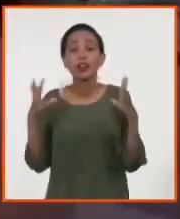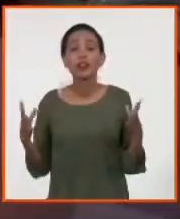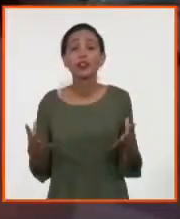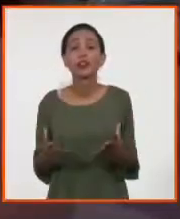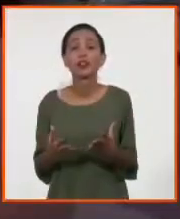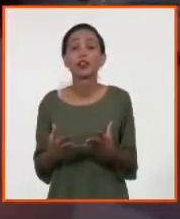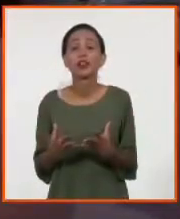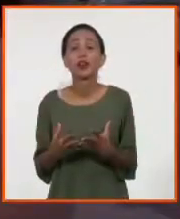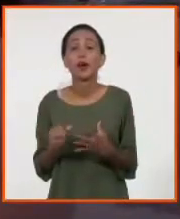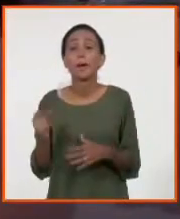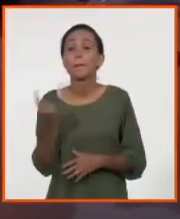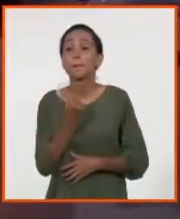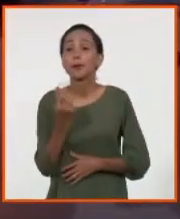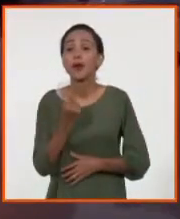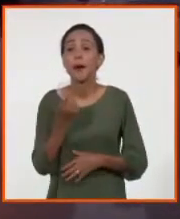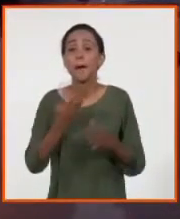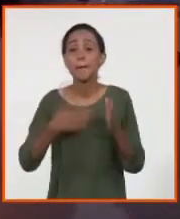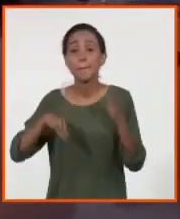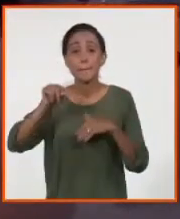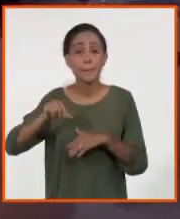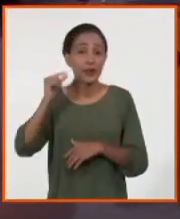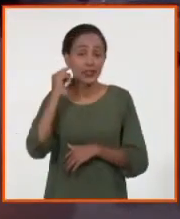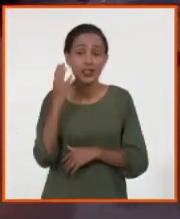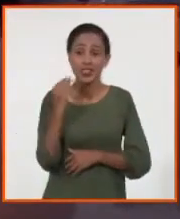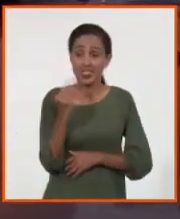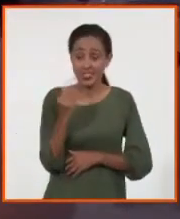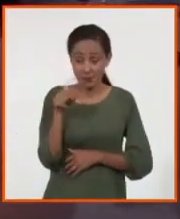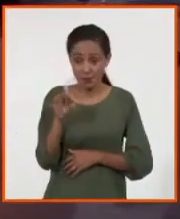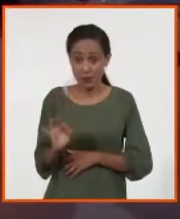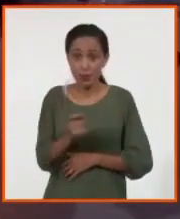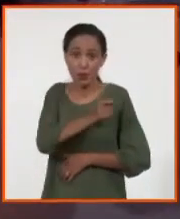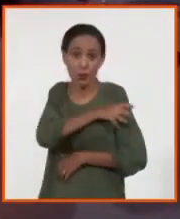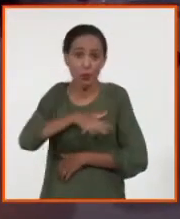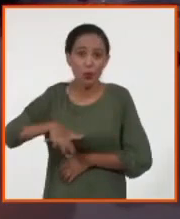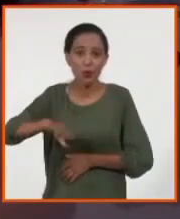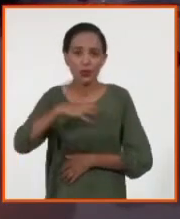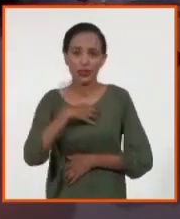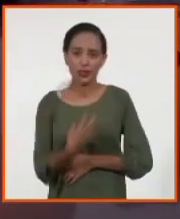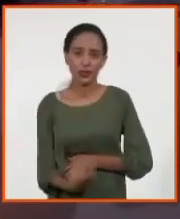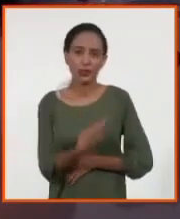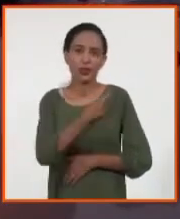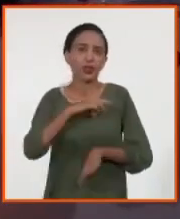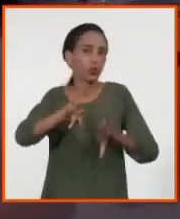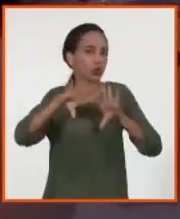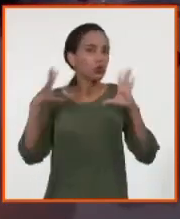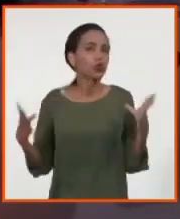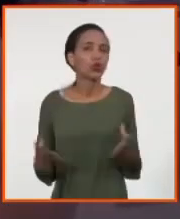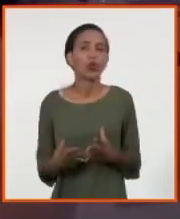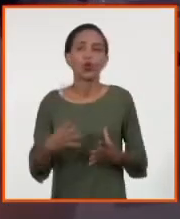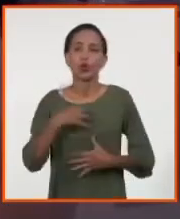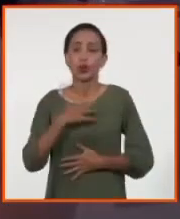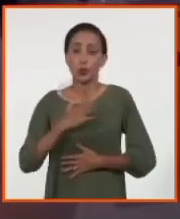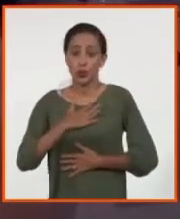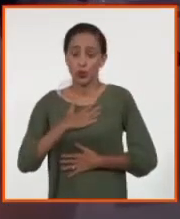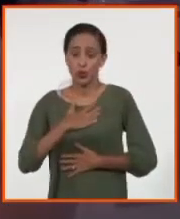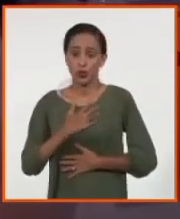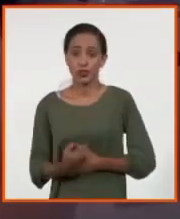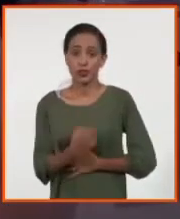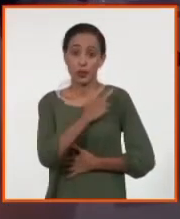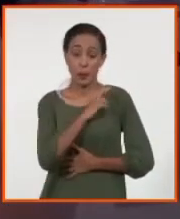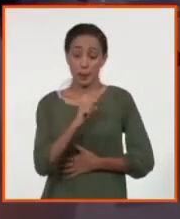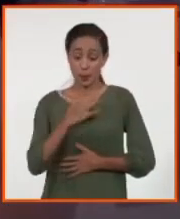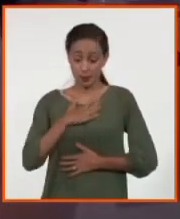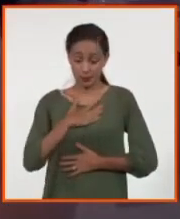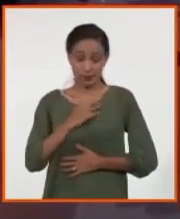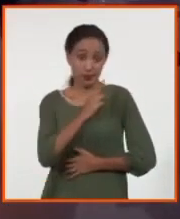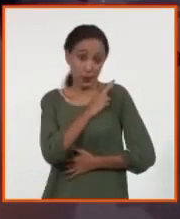es, la viceministra decía, la población. La población tiene su responsabilidad. Todos tenemos nuestra responsabilidad. La primera es con uno mismo y con